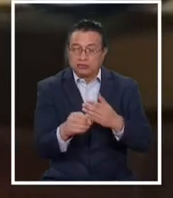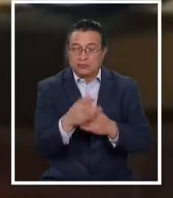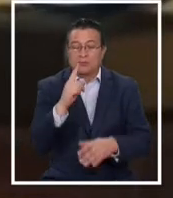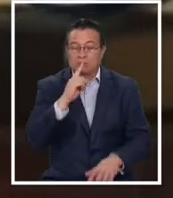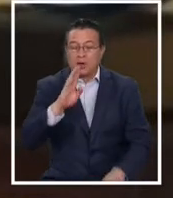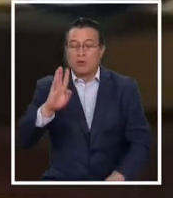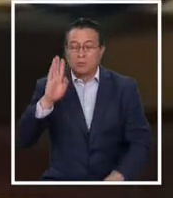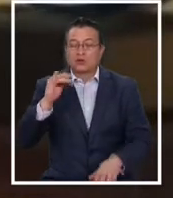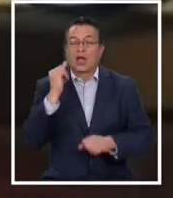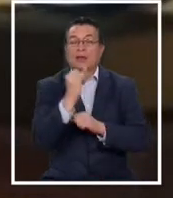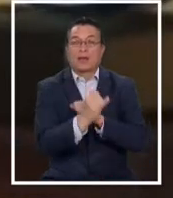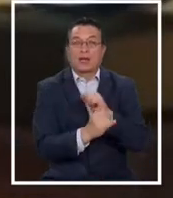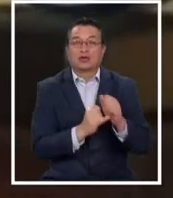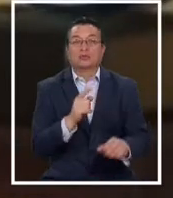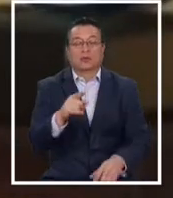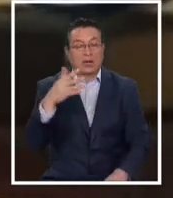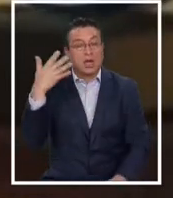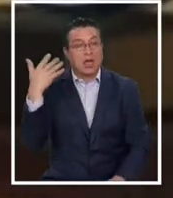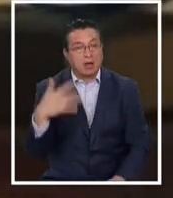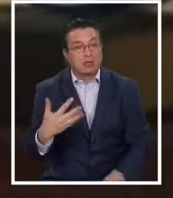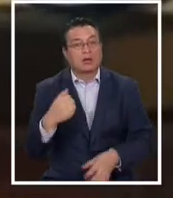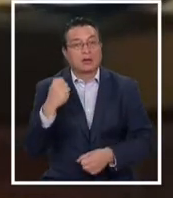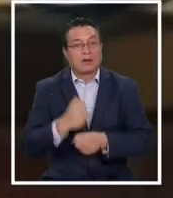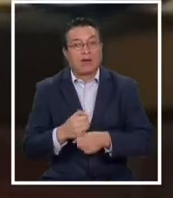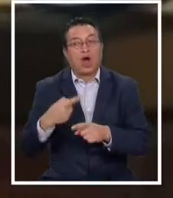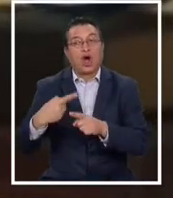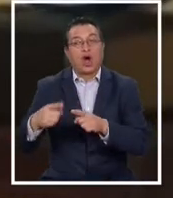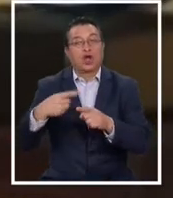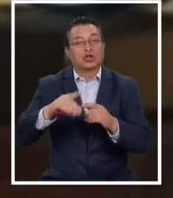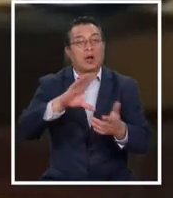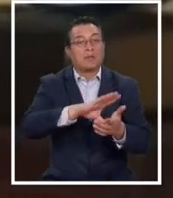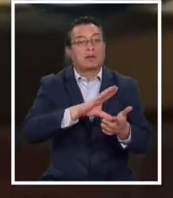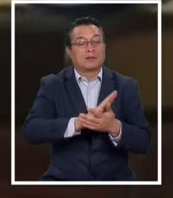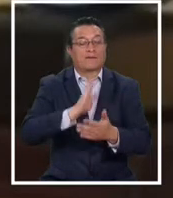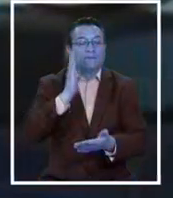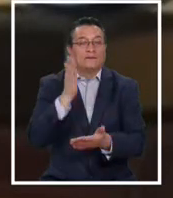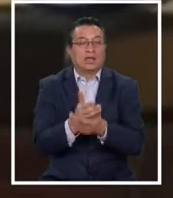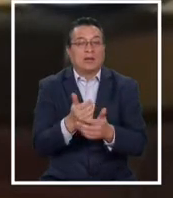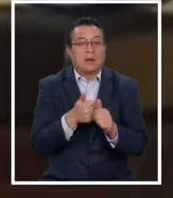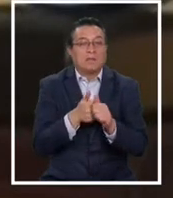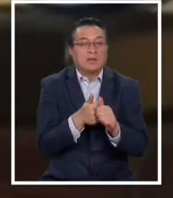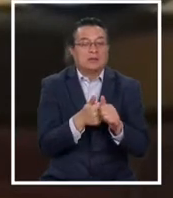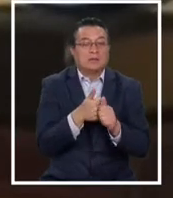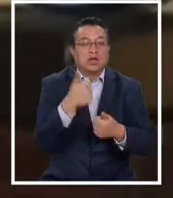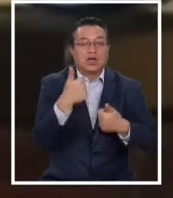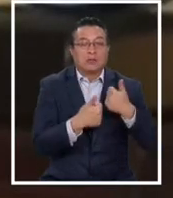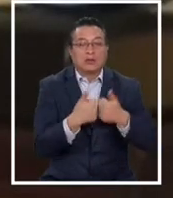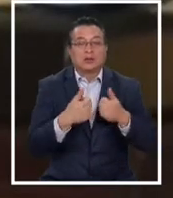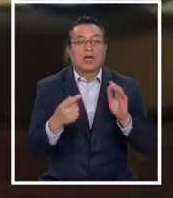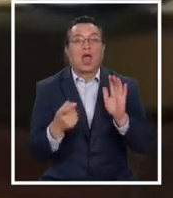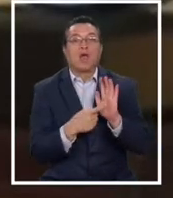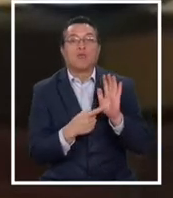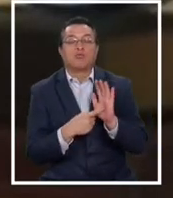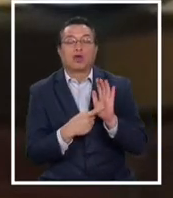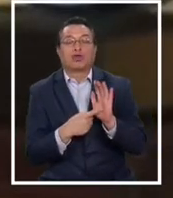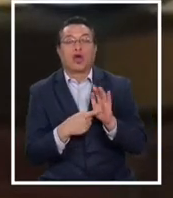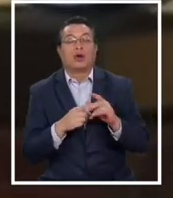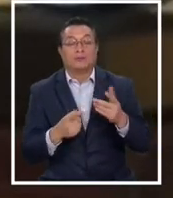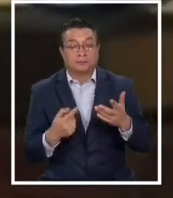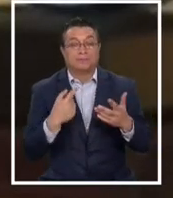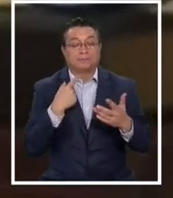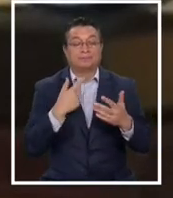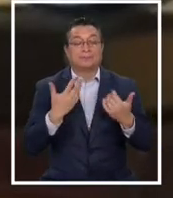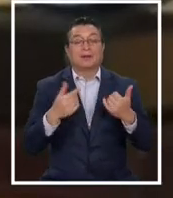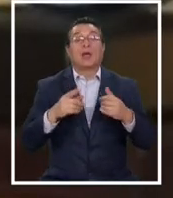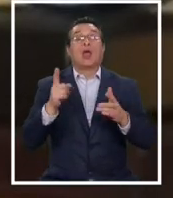internacional, reconociendo que es importante trabajar con otros países para poner fin a la presión de la competencia por los impuestos y la erosión de la